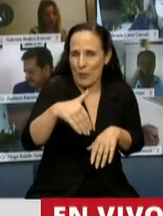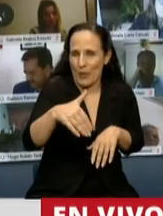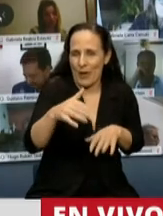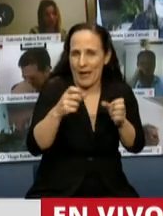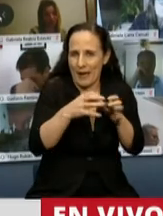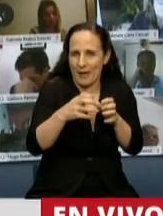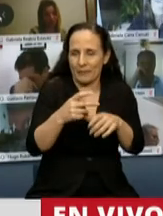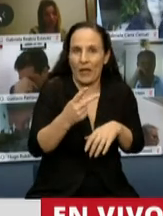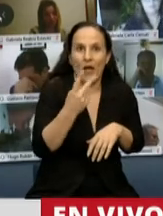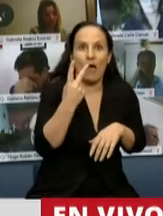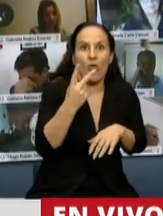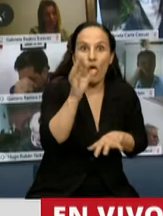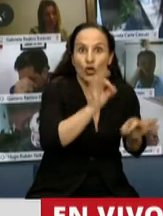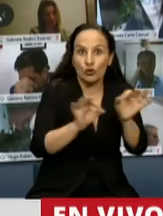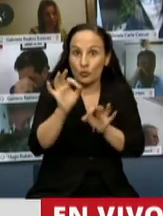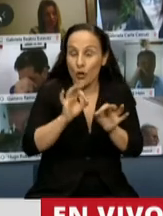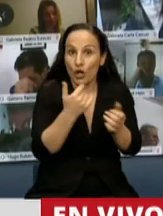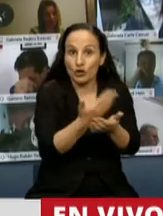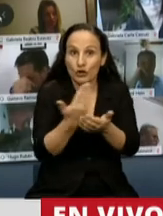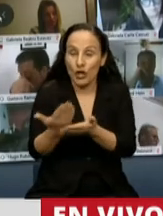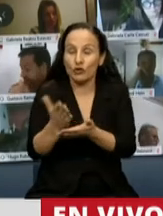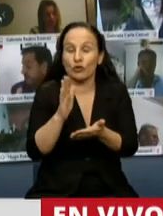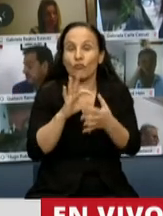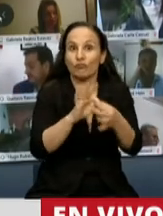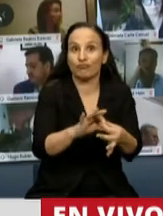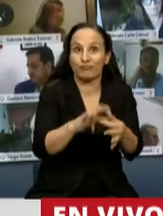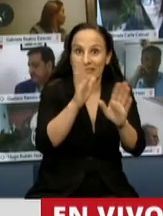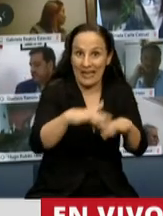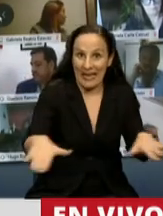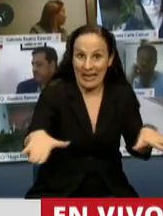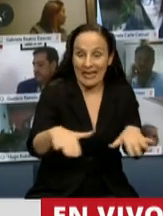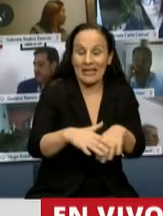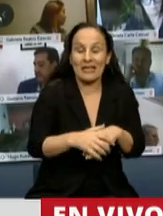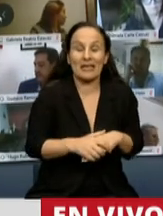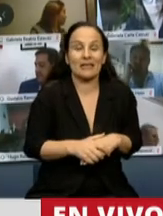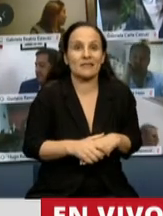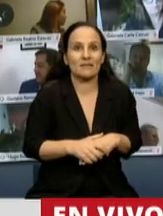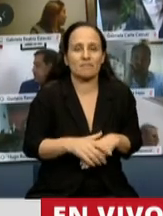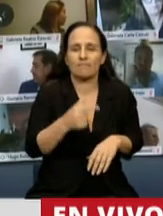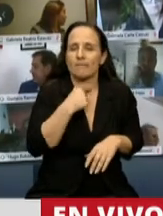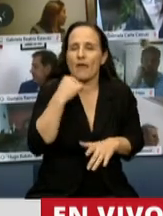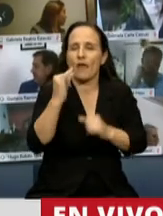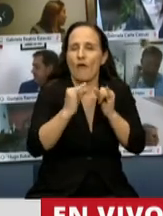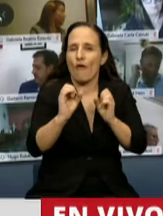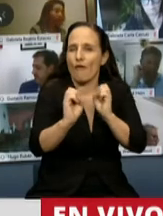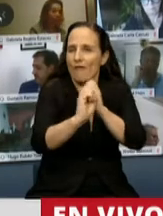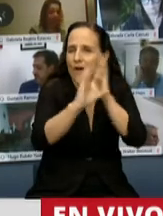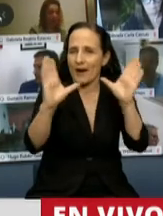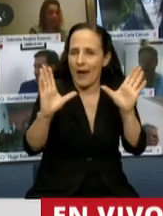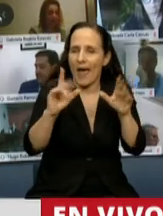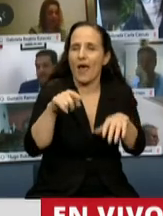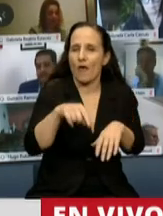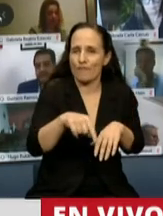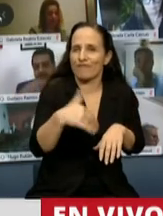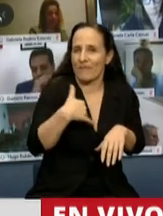sesión dos proyectos vinculados a la niñez para dejar en claro que en la Argentina falta una verdadera